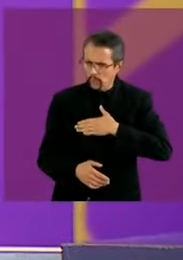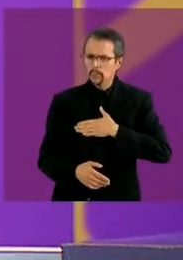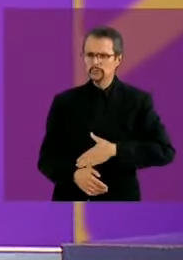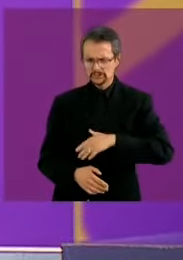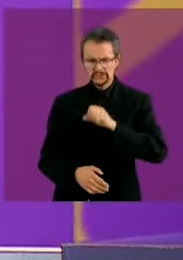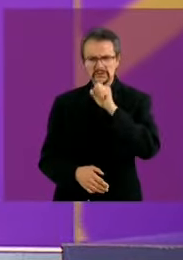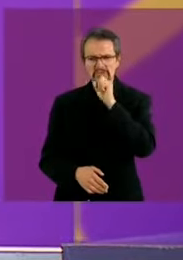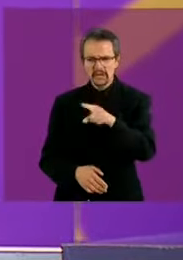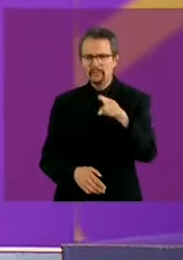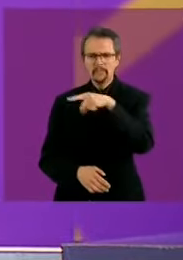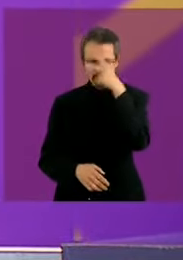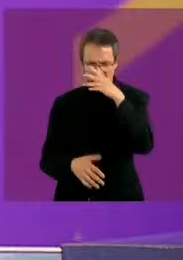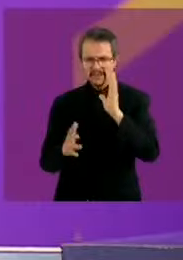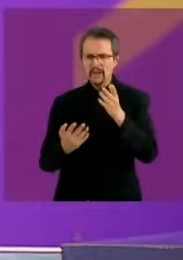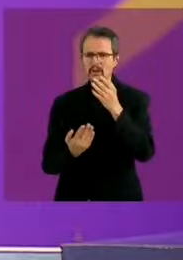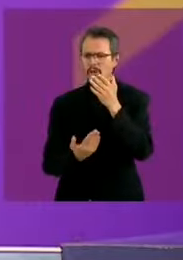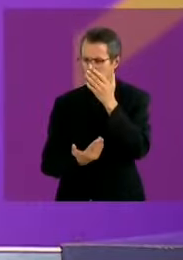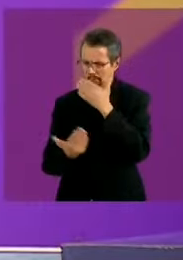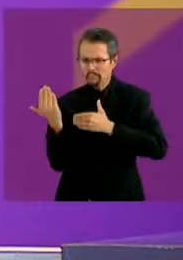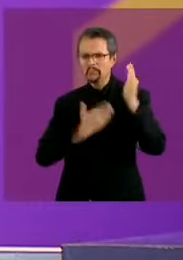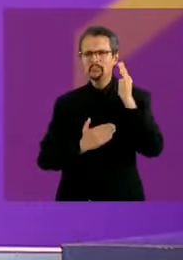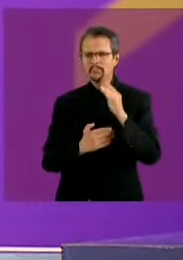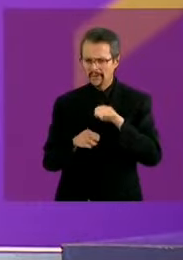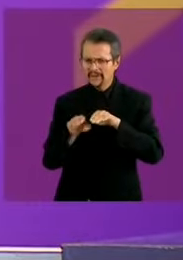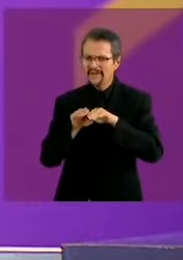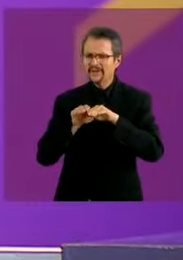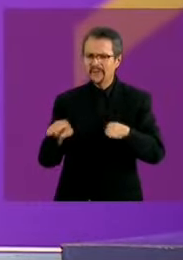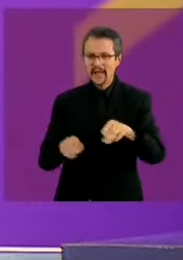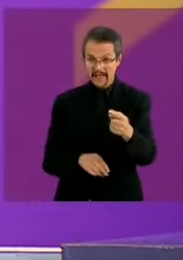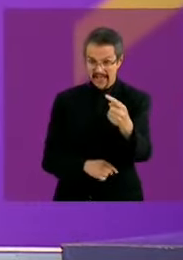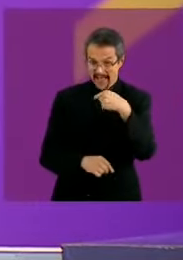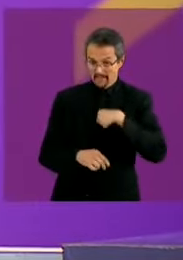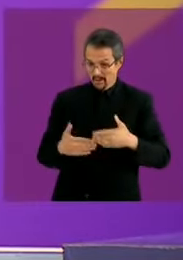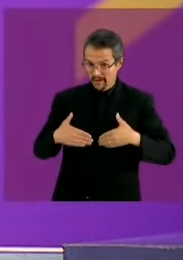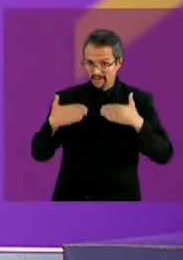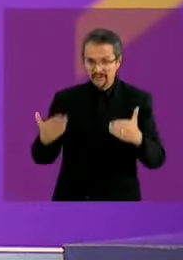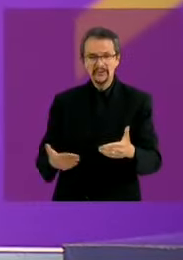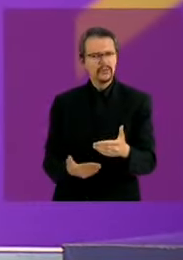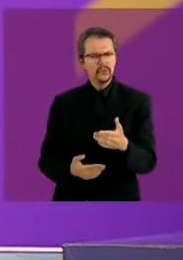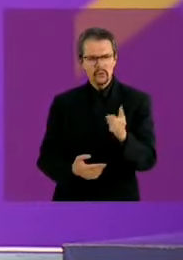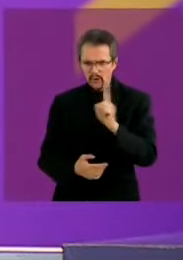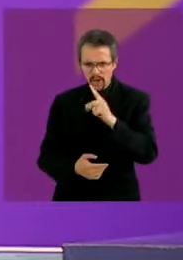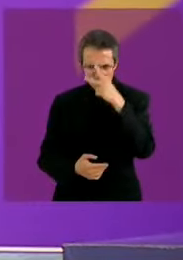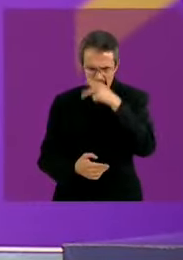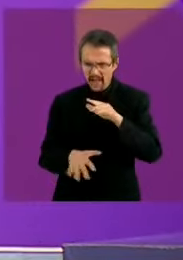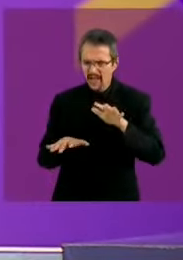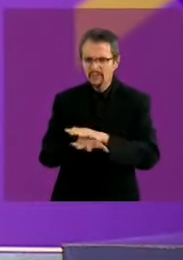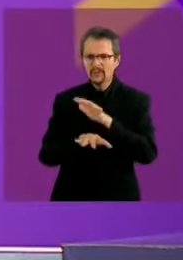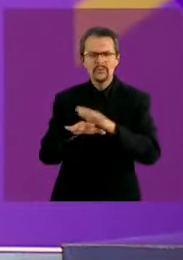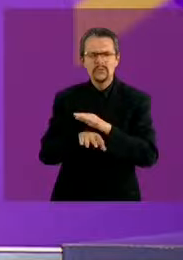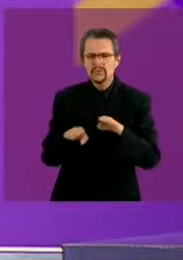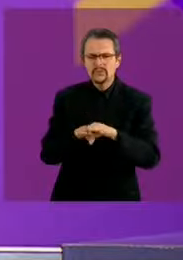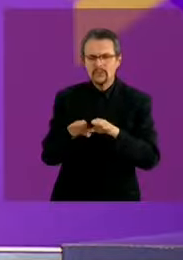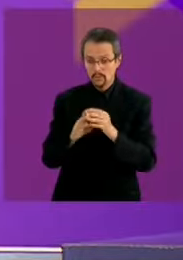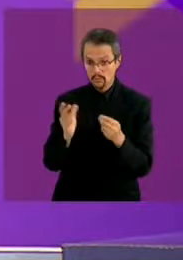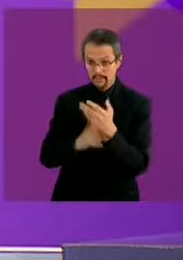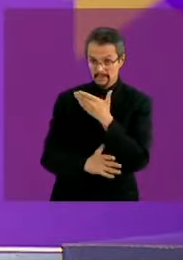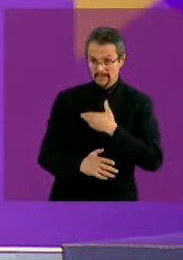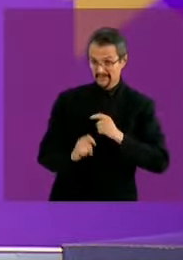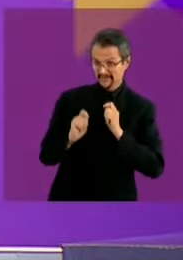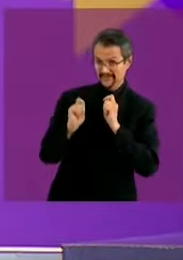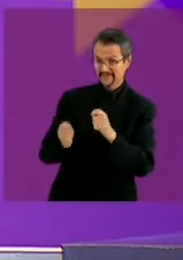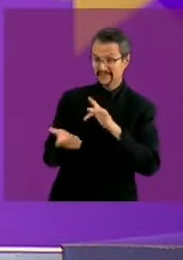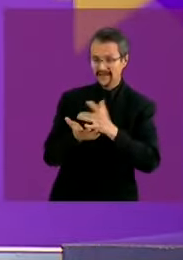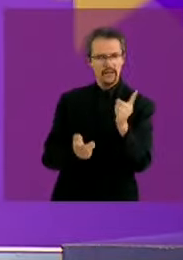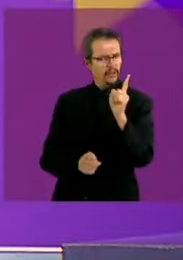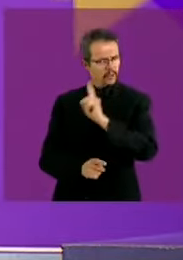igualdad porque yo no te pido que confíes en mí este país no va a cambiar con un nuevo presidente o con un nuevo partido lo vamos a cambiar